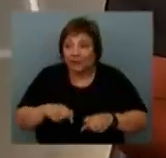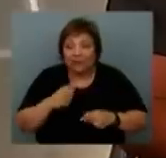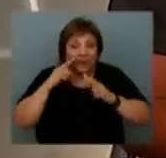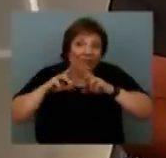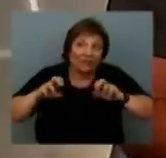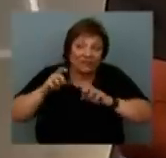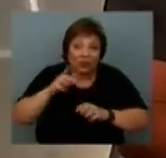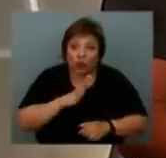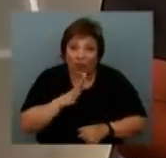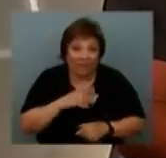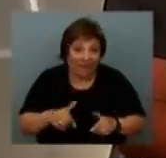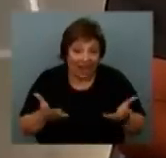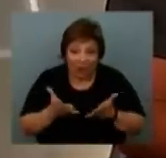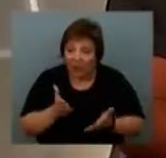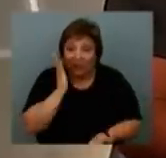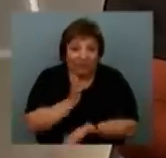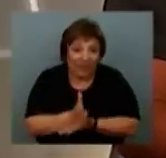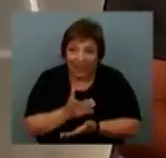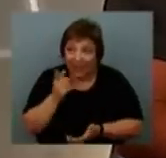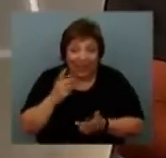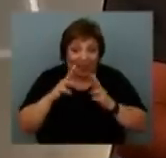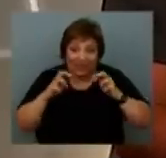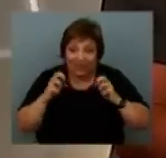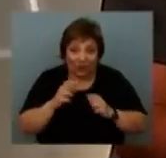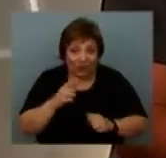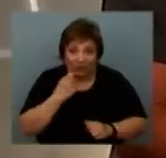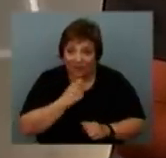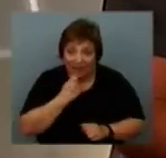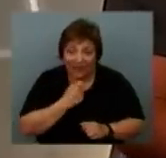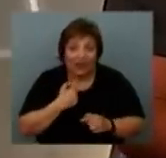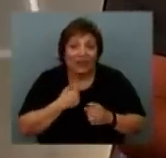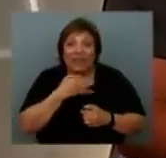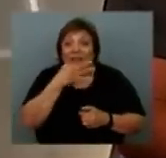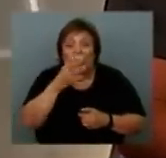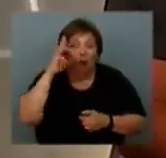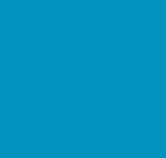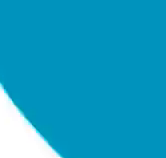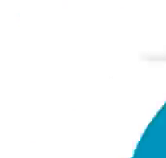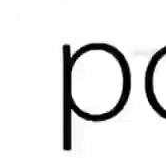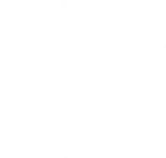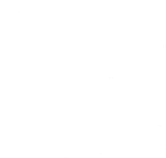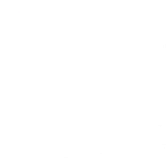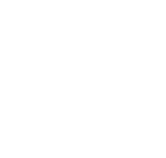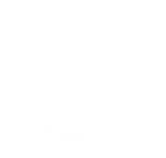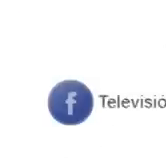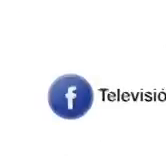investigando. Porque en definitiva no se ha terminado la investigación y por lo tanto no tenemos para dar una opinión más formal. Gracias.